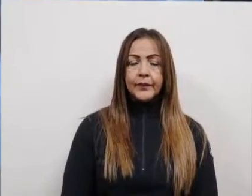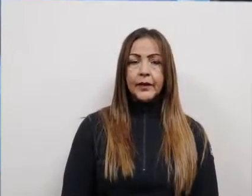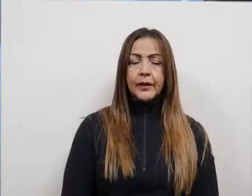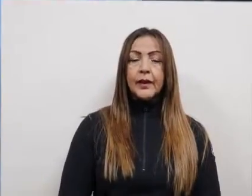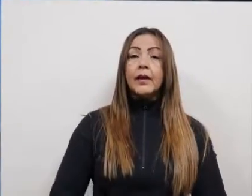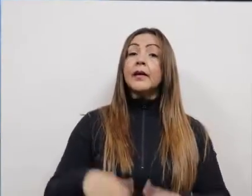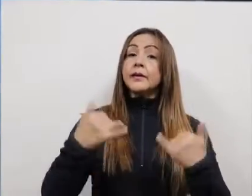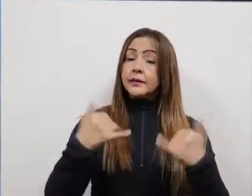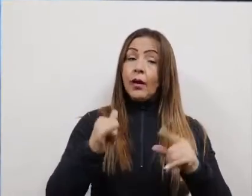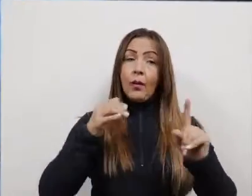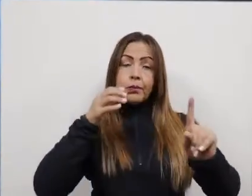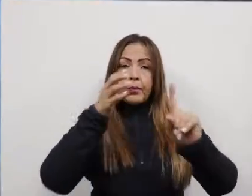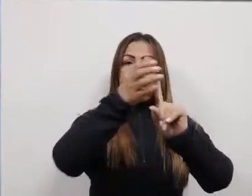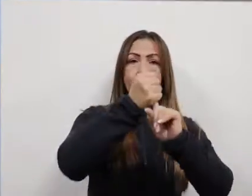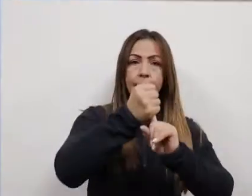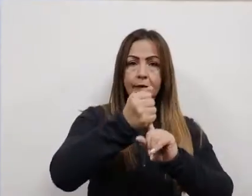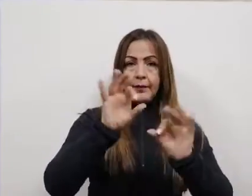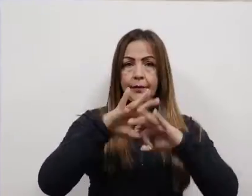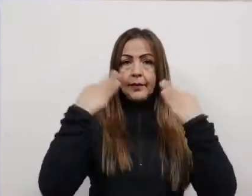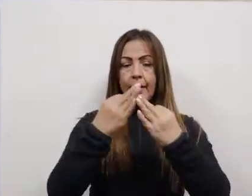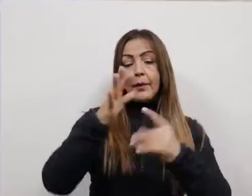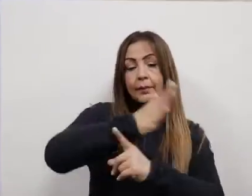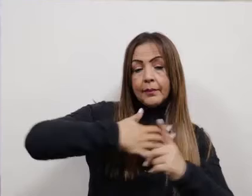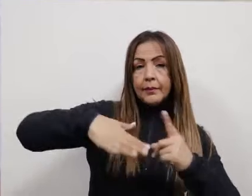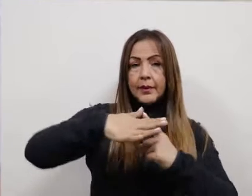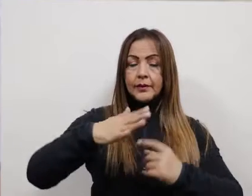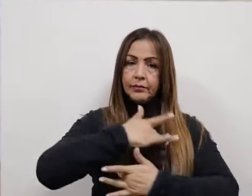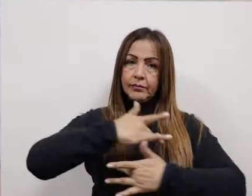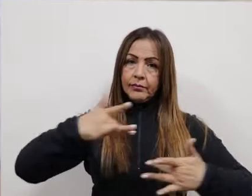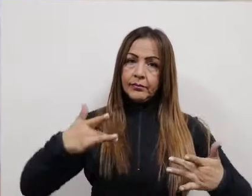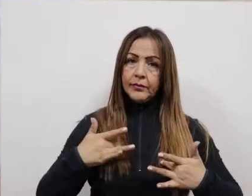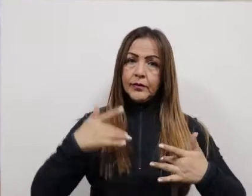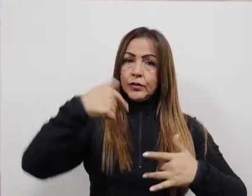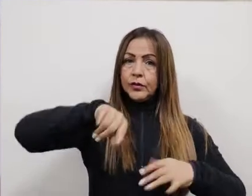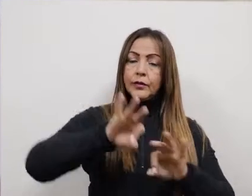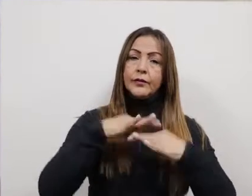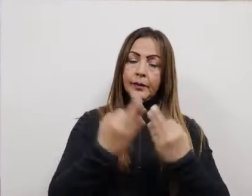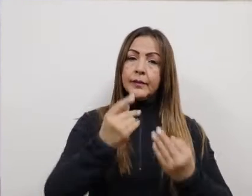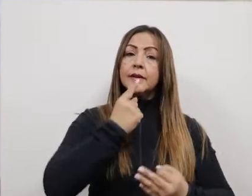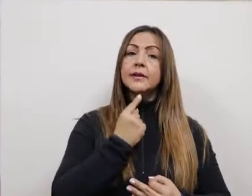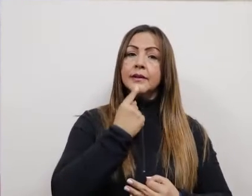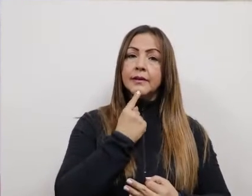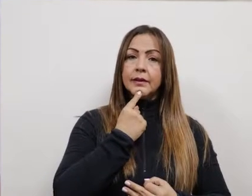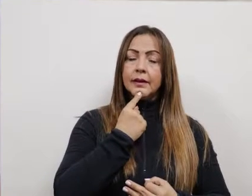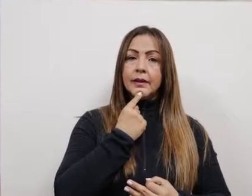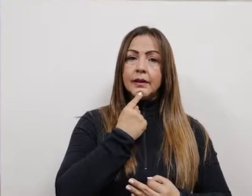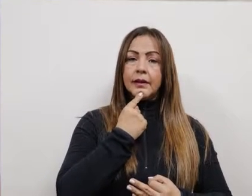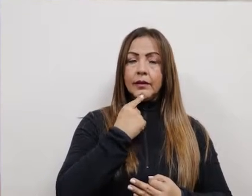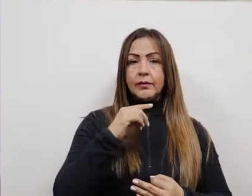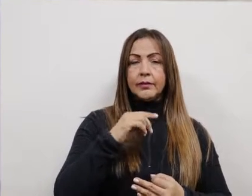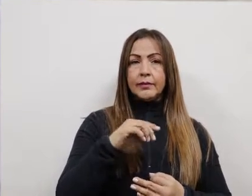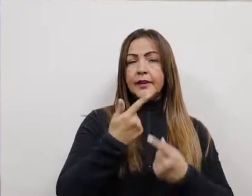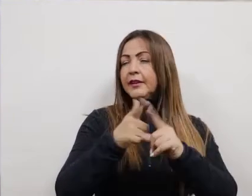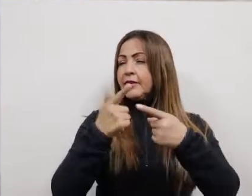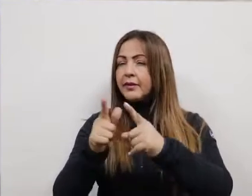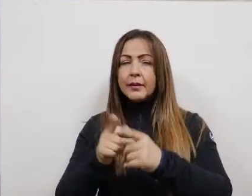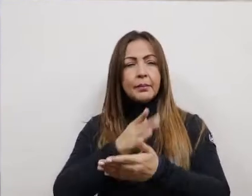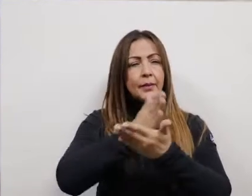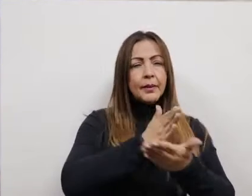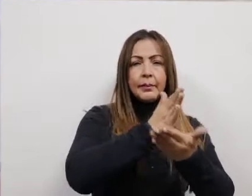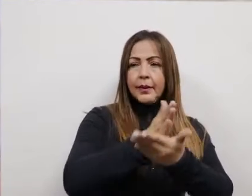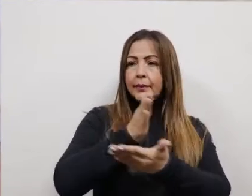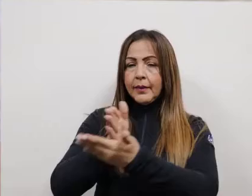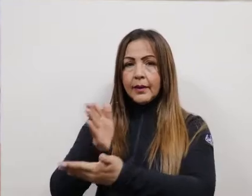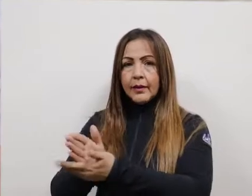Para el cumplimiento de la meta familias con ambiente saludable, en el municipio de Zipaquirá hemos realizado 95 actividades de muestreo en